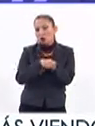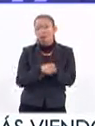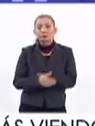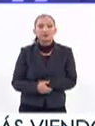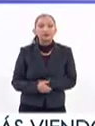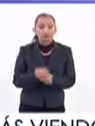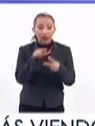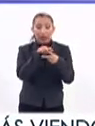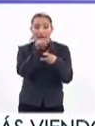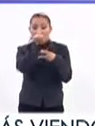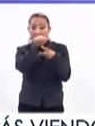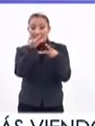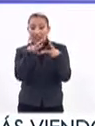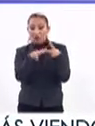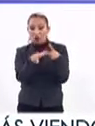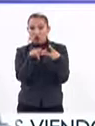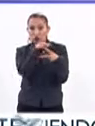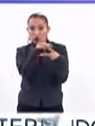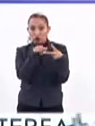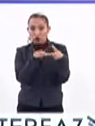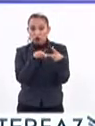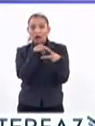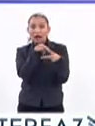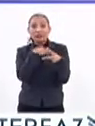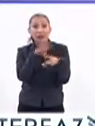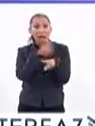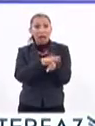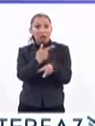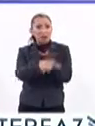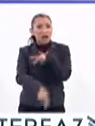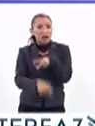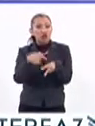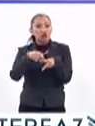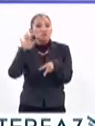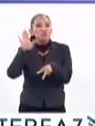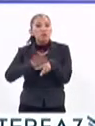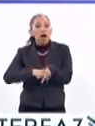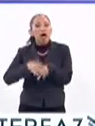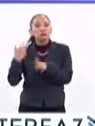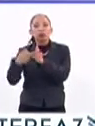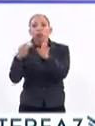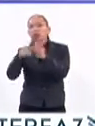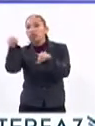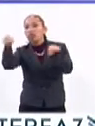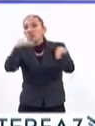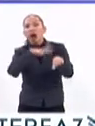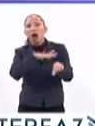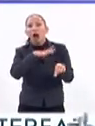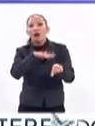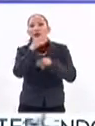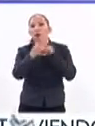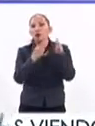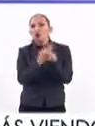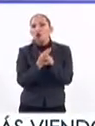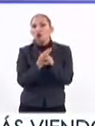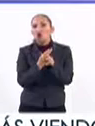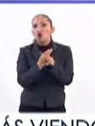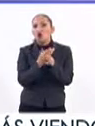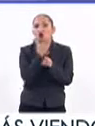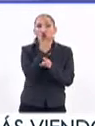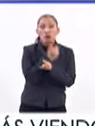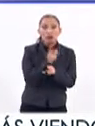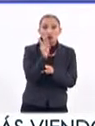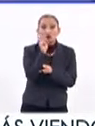Estos 16 y 18 son, además de que son los más fuertes, son los que más prevalecen a nivel mundial. En